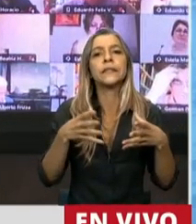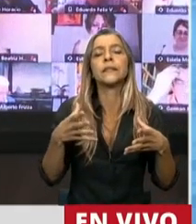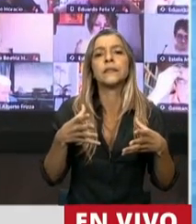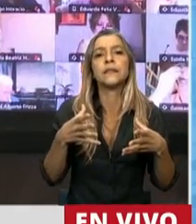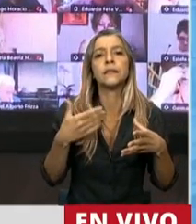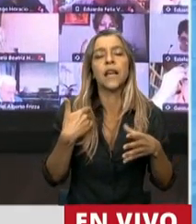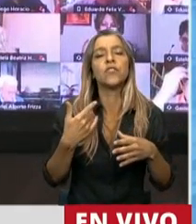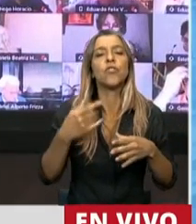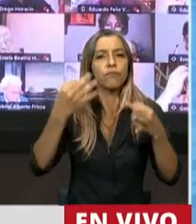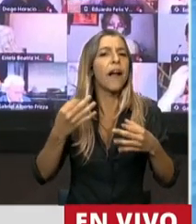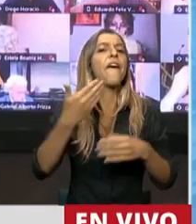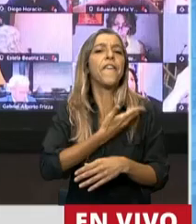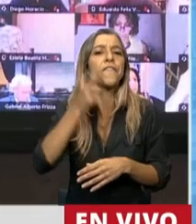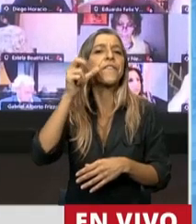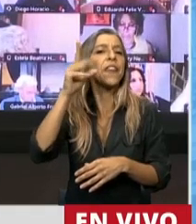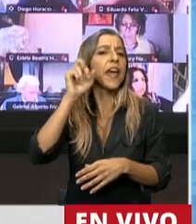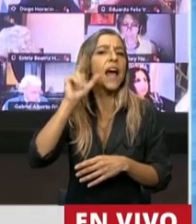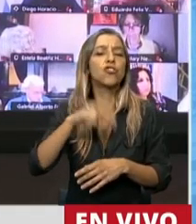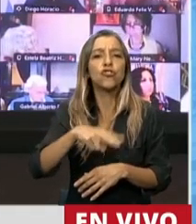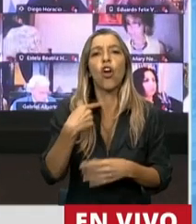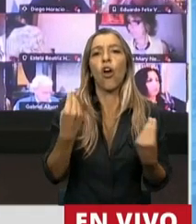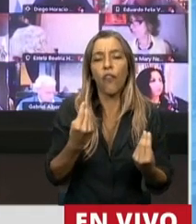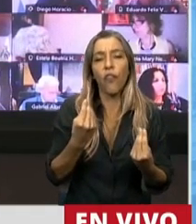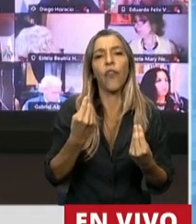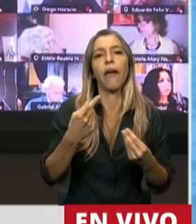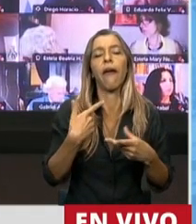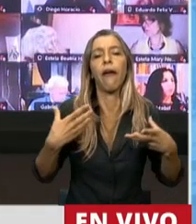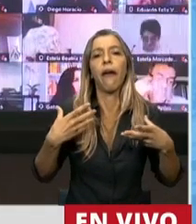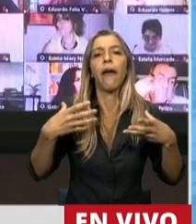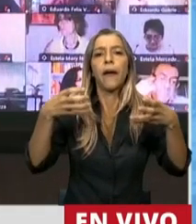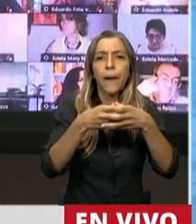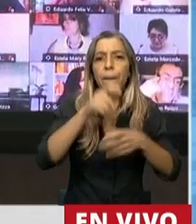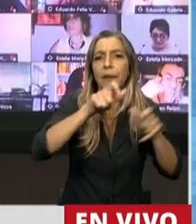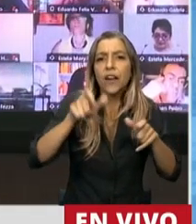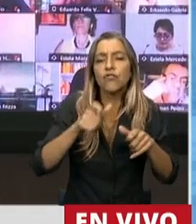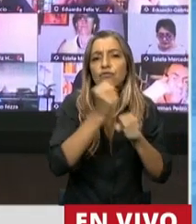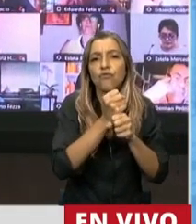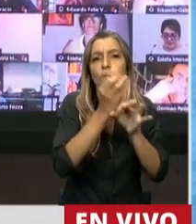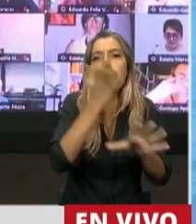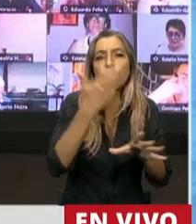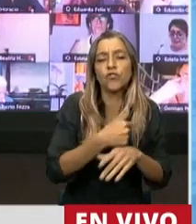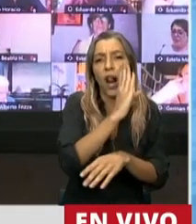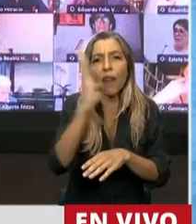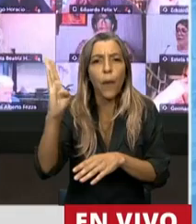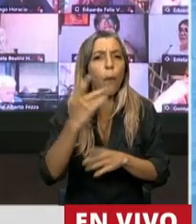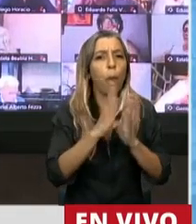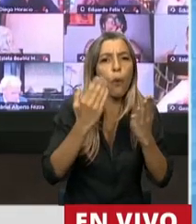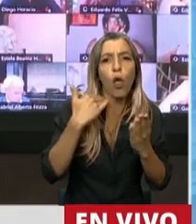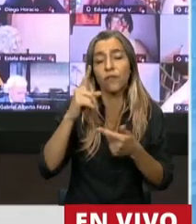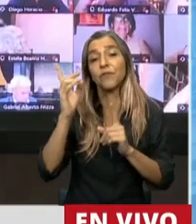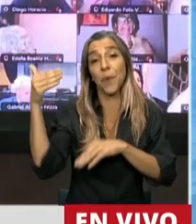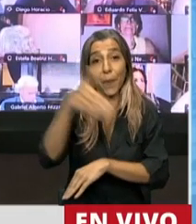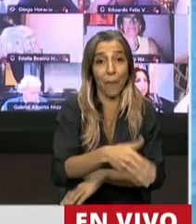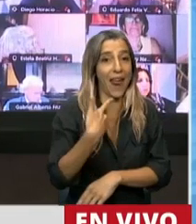la Federación Internacional de Bibliotecarios y Bibliotecas, y vino justamente a visitar esta casa, la Biblioteca del